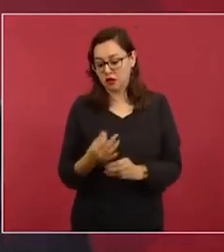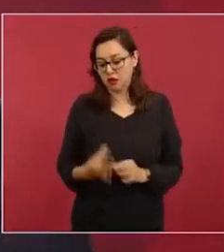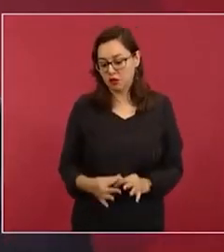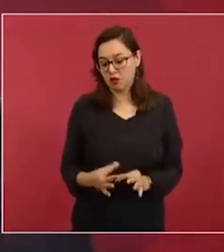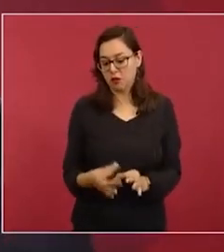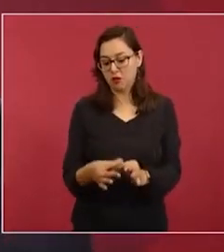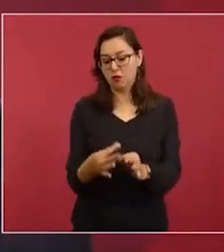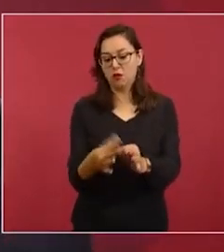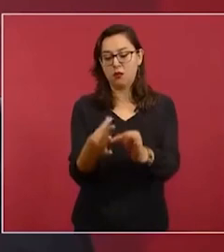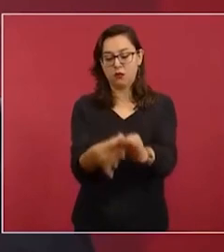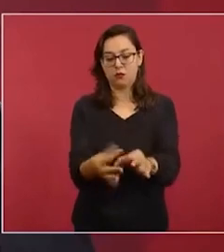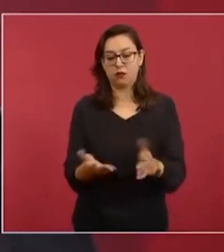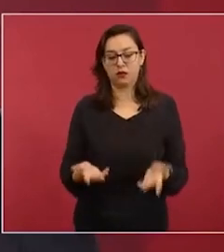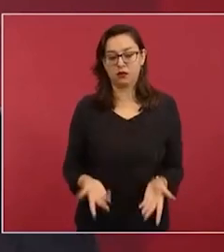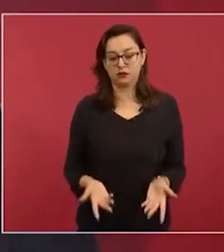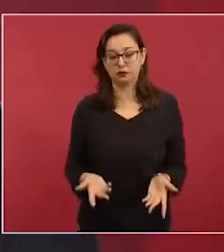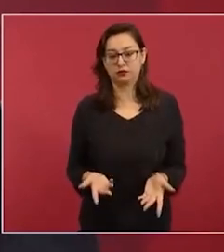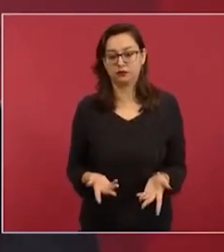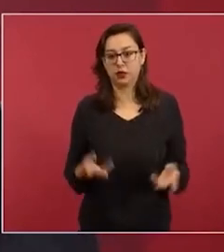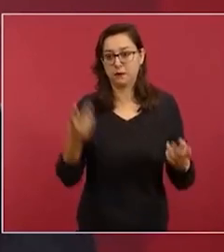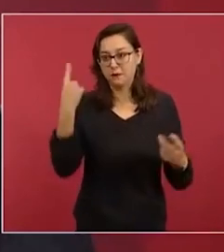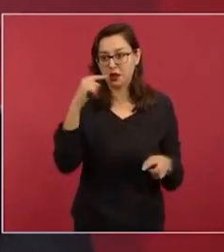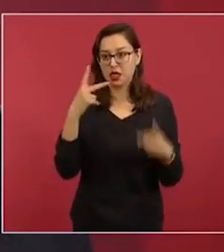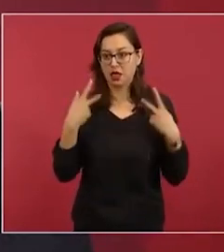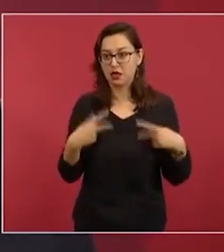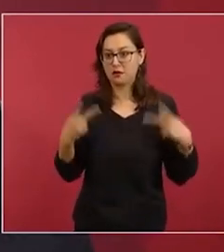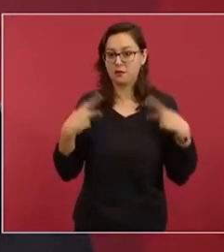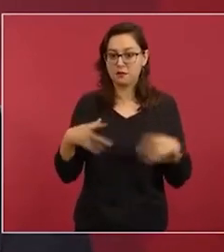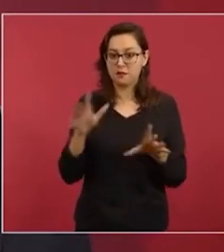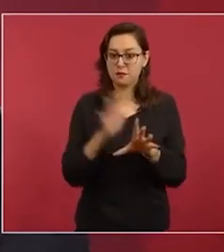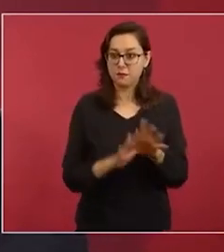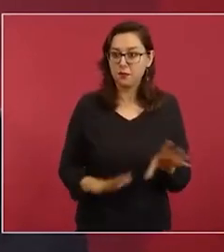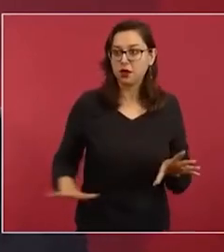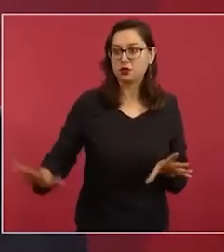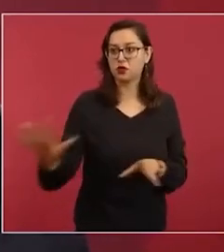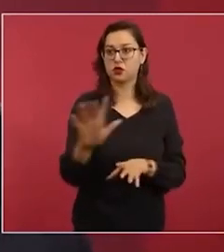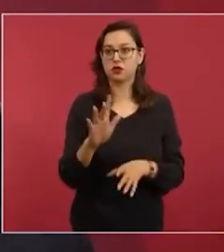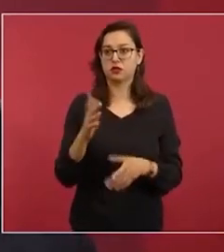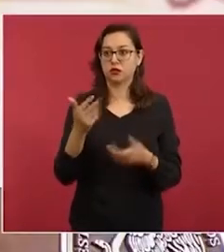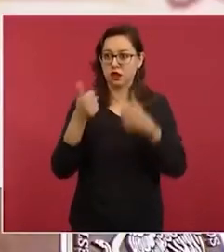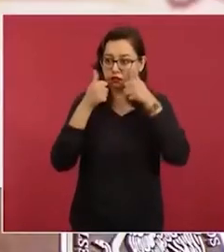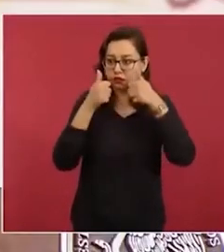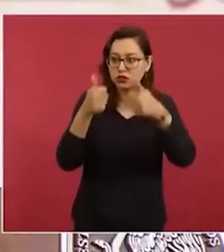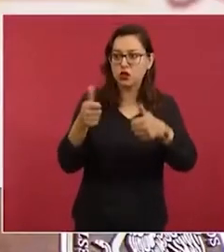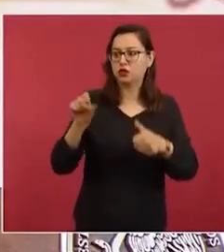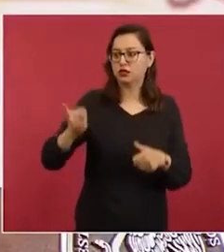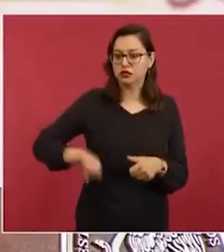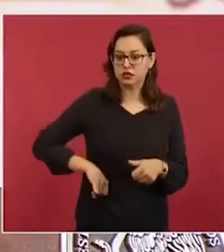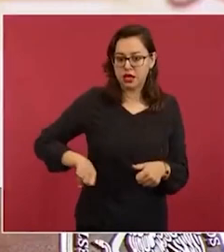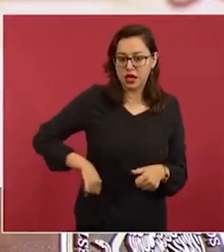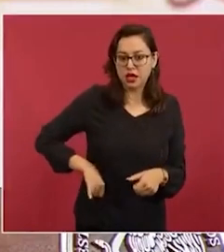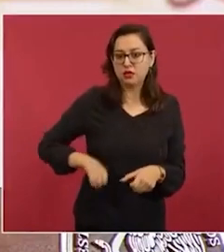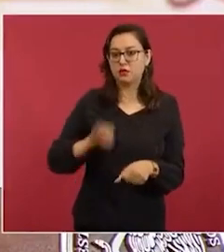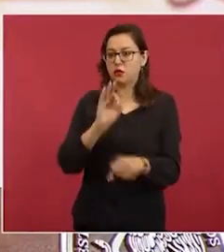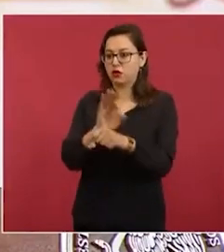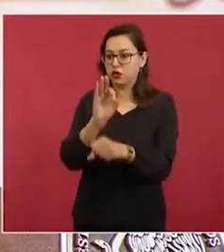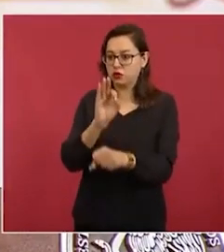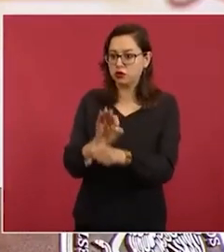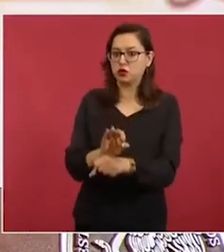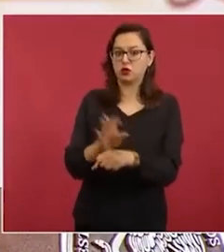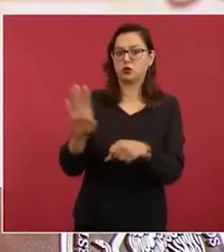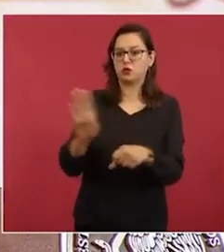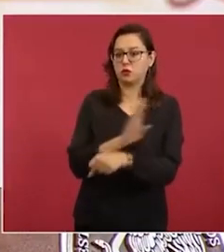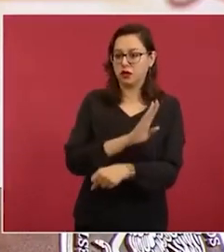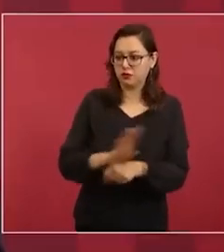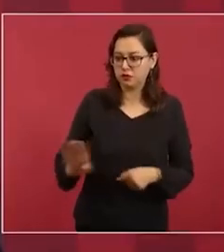con el interés público, con la defensa del pueblo, con la protección del pueblo, con el